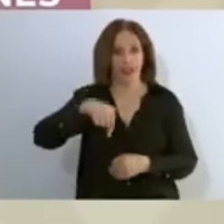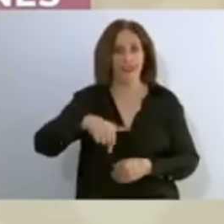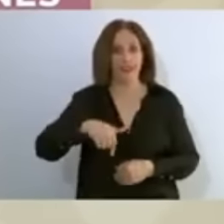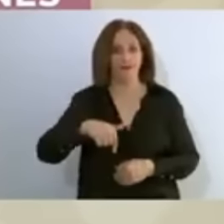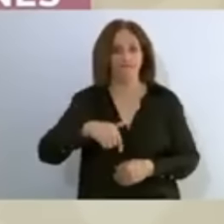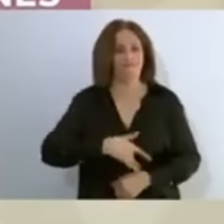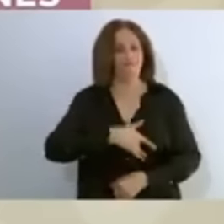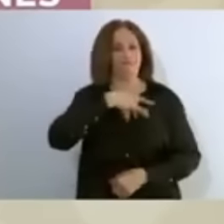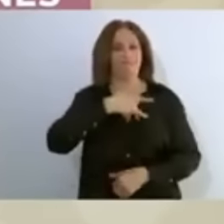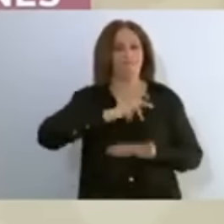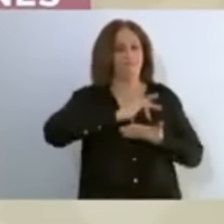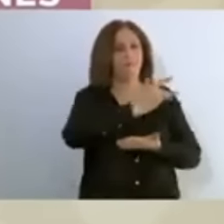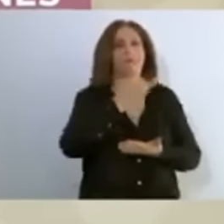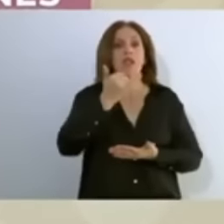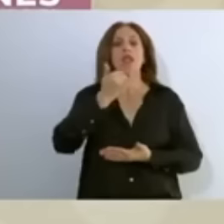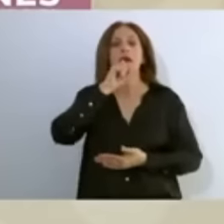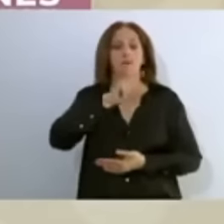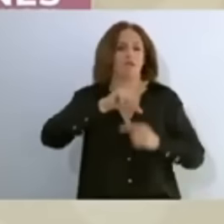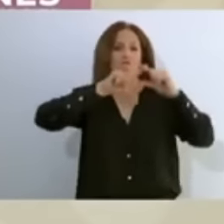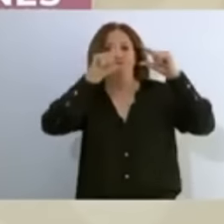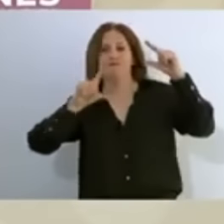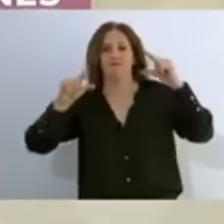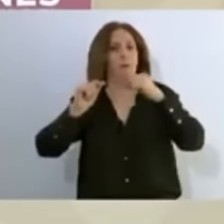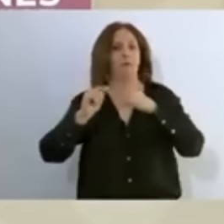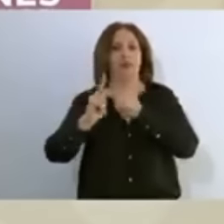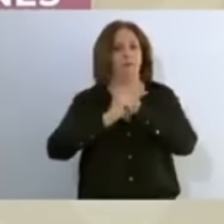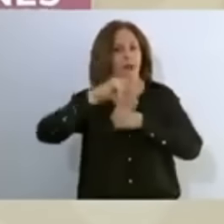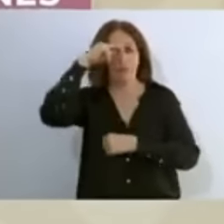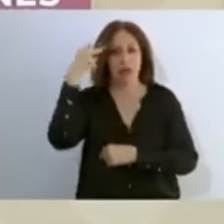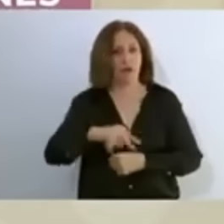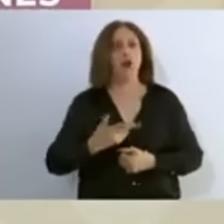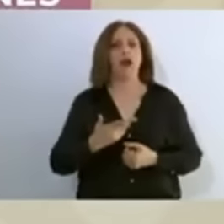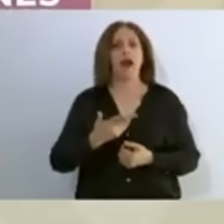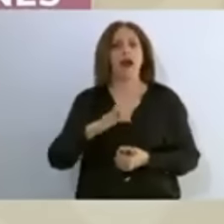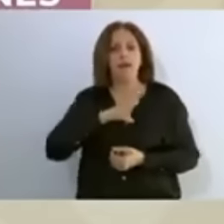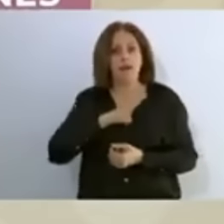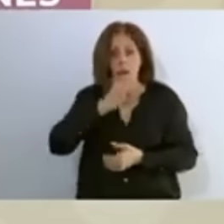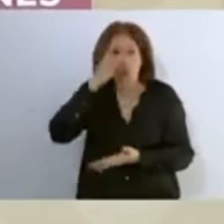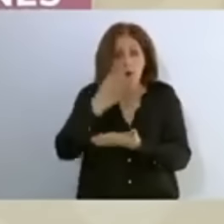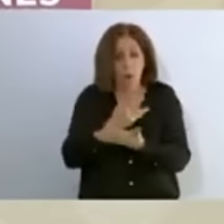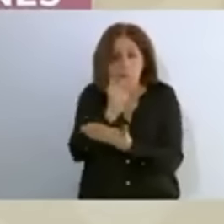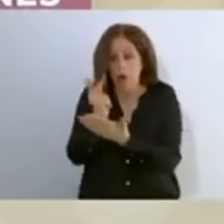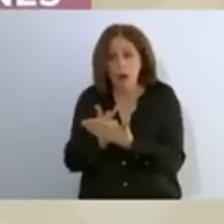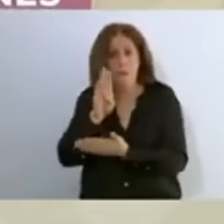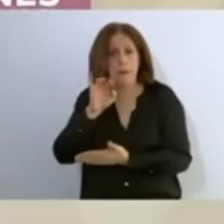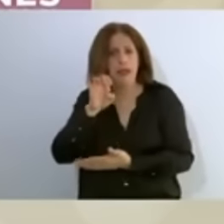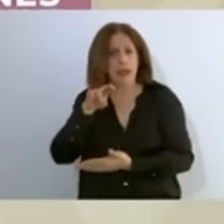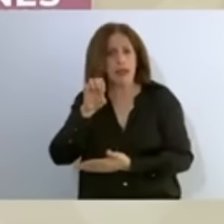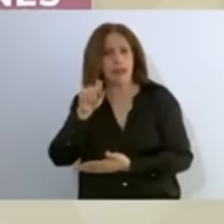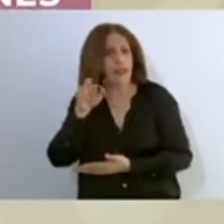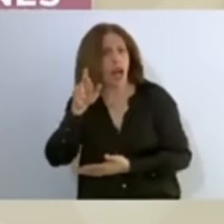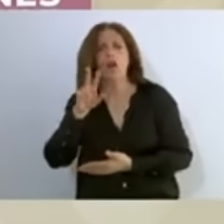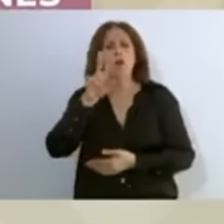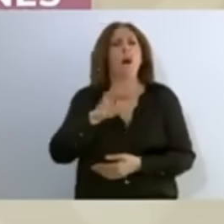el pueblo de México que hemos construido no sólo programas de bienestar sino derechos para el pueblo de